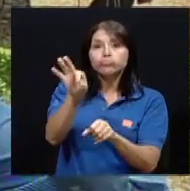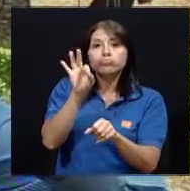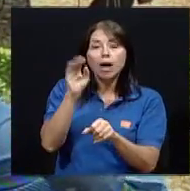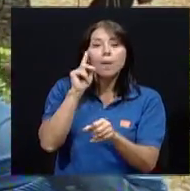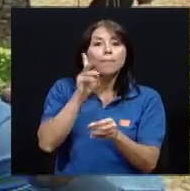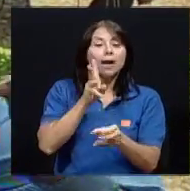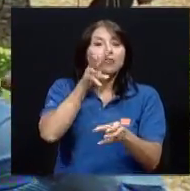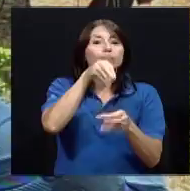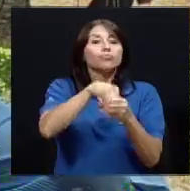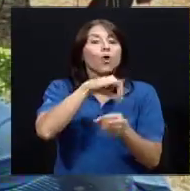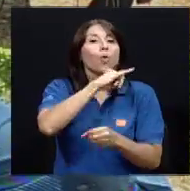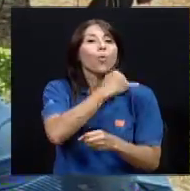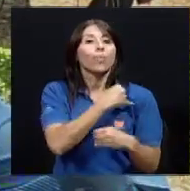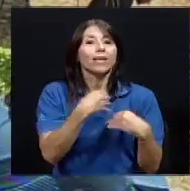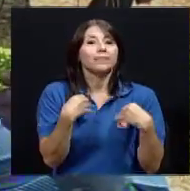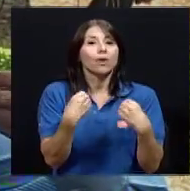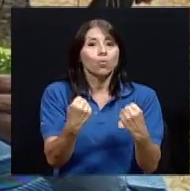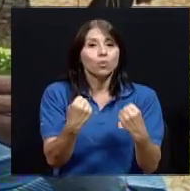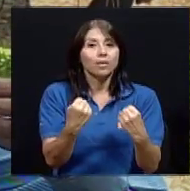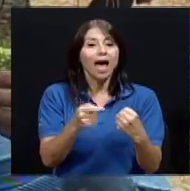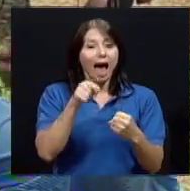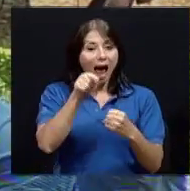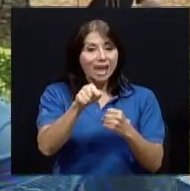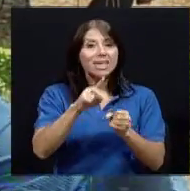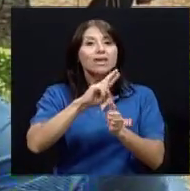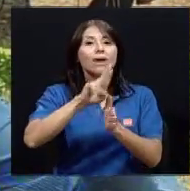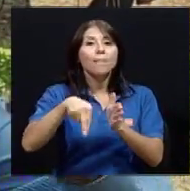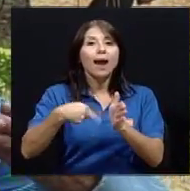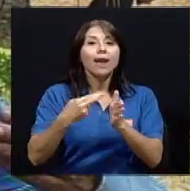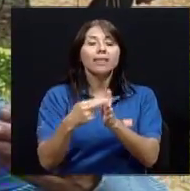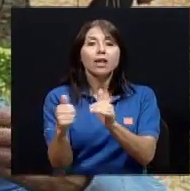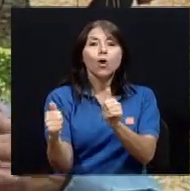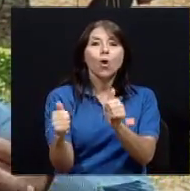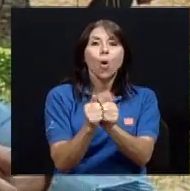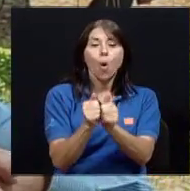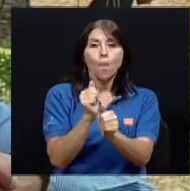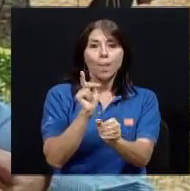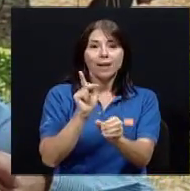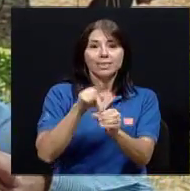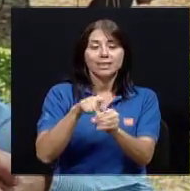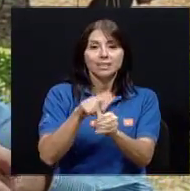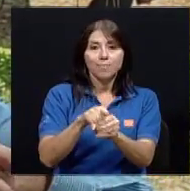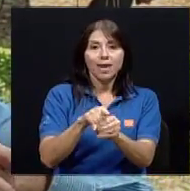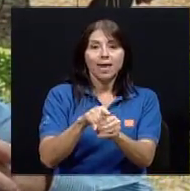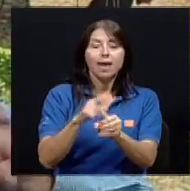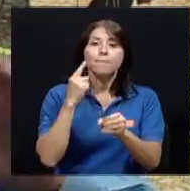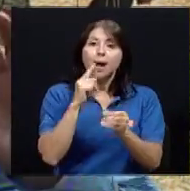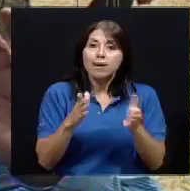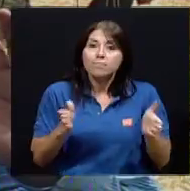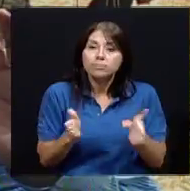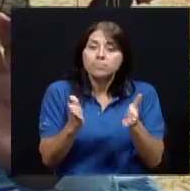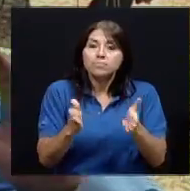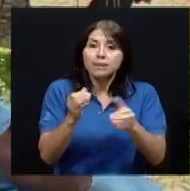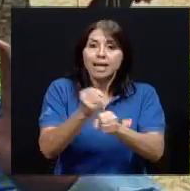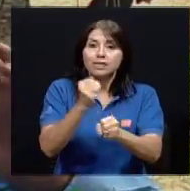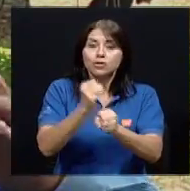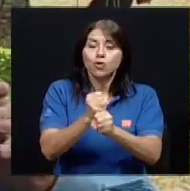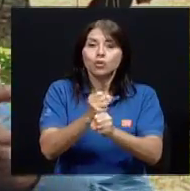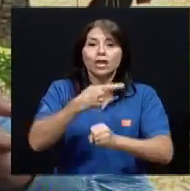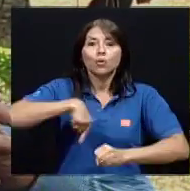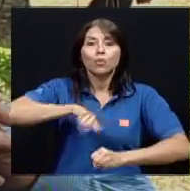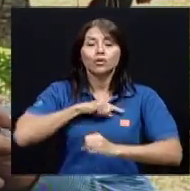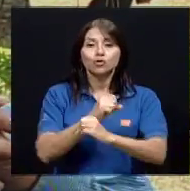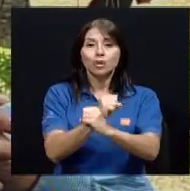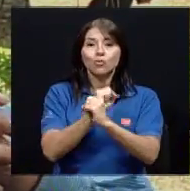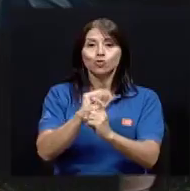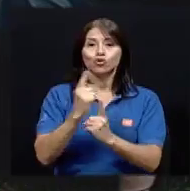sí se le define claramente un papel de copartícipe en el modelo de gestión de nuestro Seguro Social. Para hablar, vuelvo a